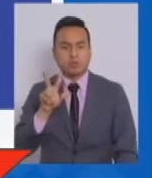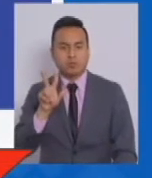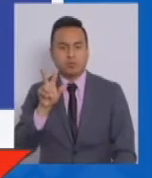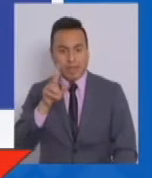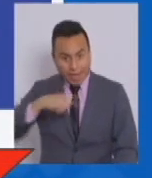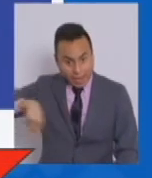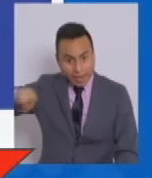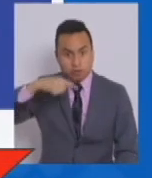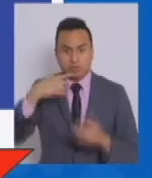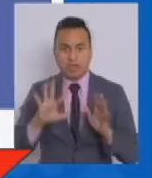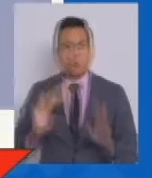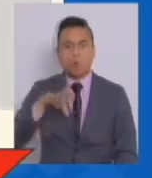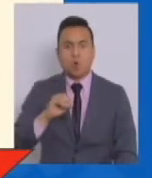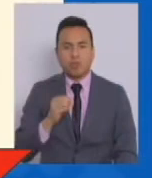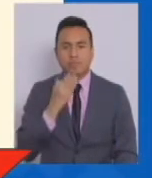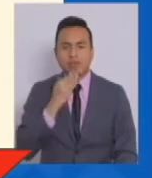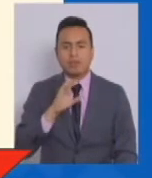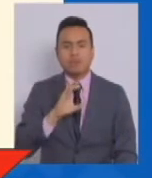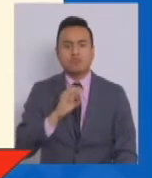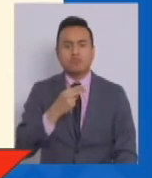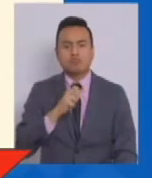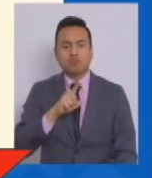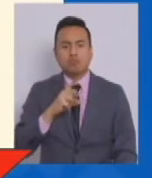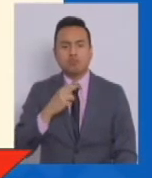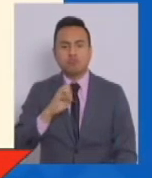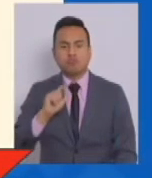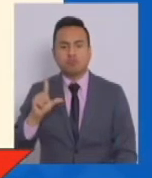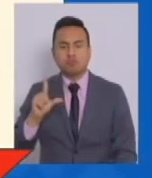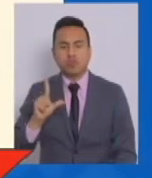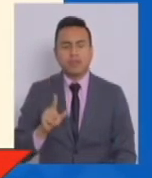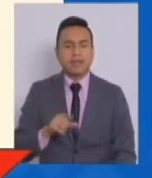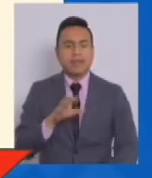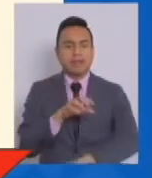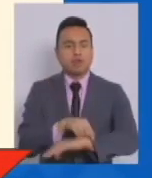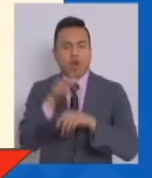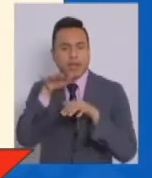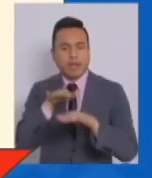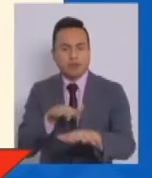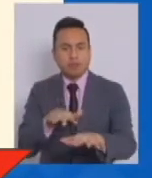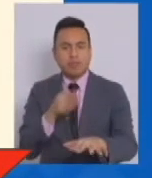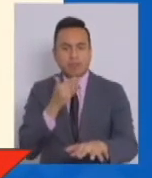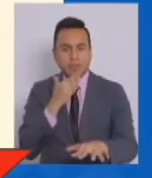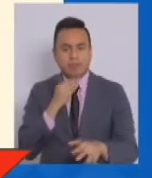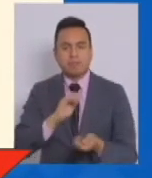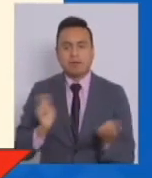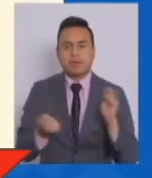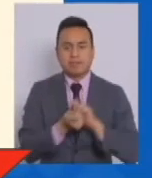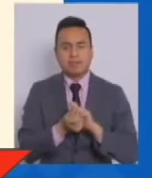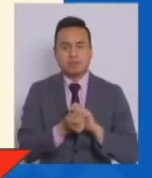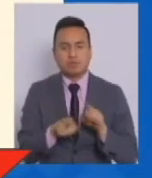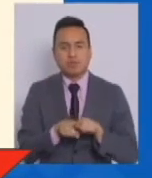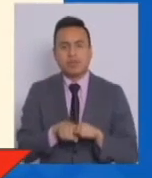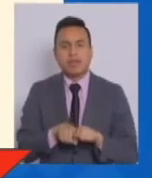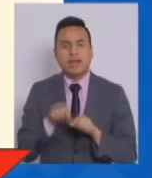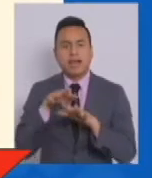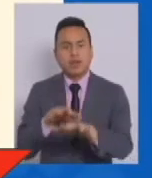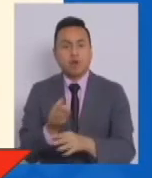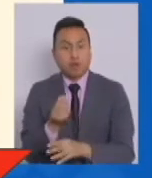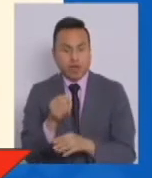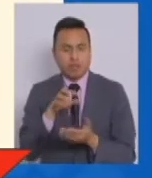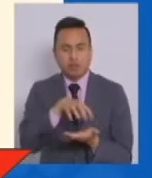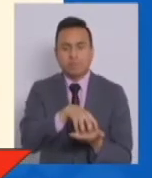ellos ya recuperados. En la región de Los Ríos pasan también a Transición las comunas de Río Bueno,